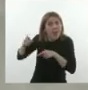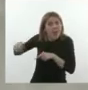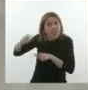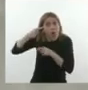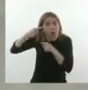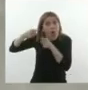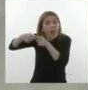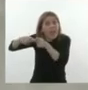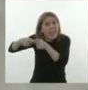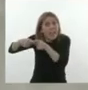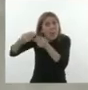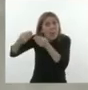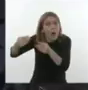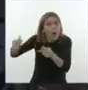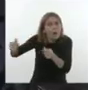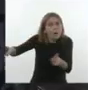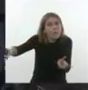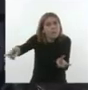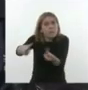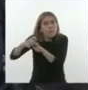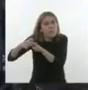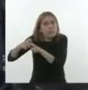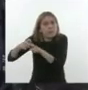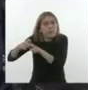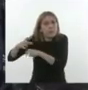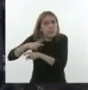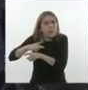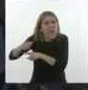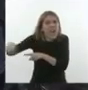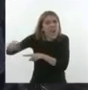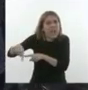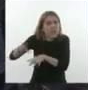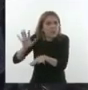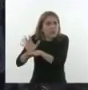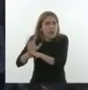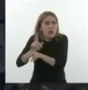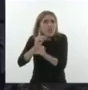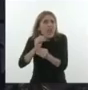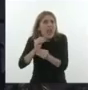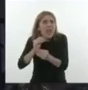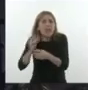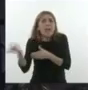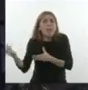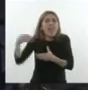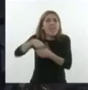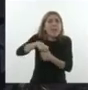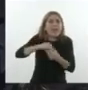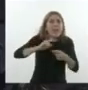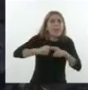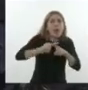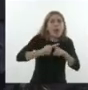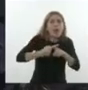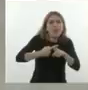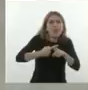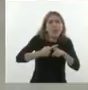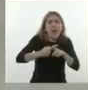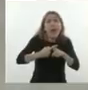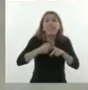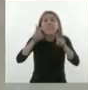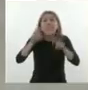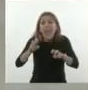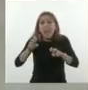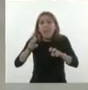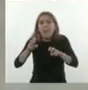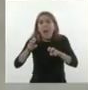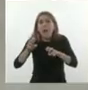económico, político, era incidir en la política de un gobierno a través del aparato judicial. ¿Y